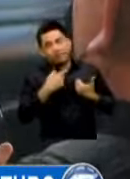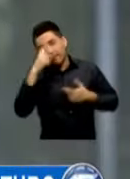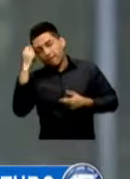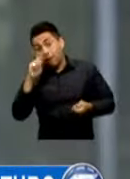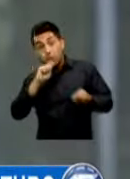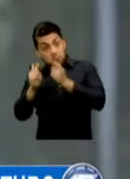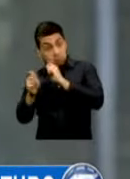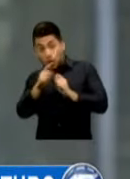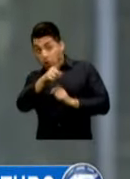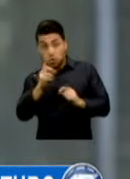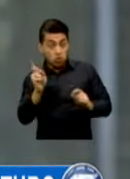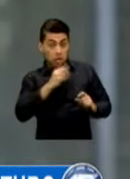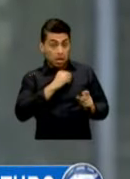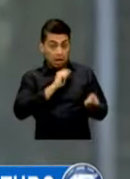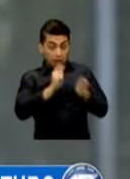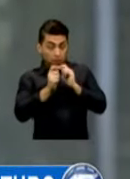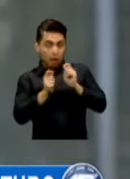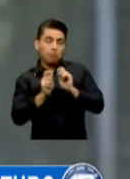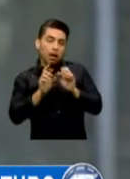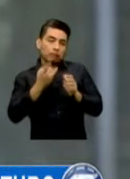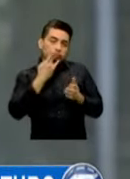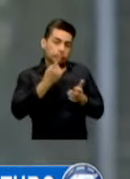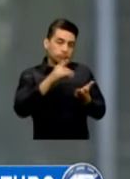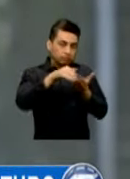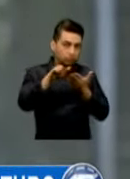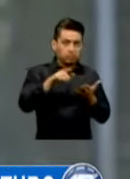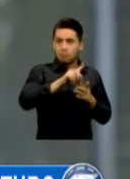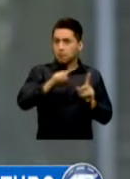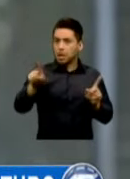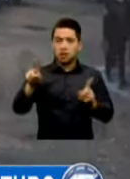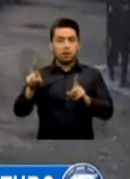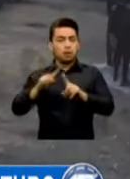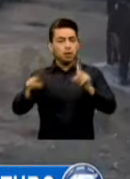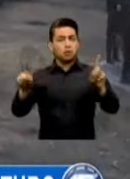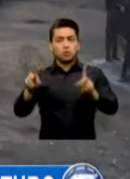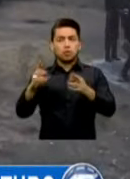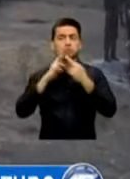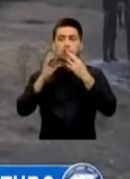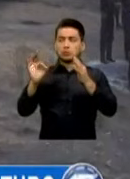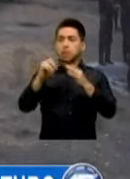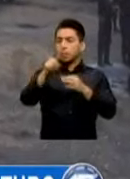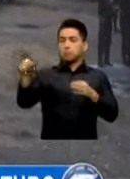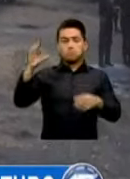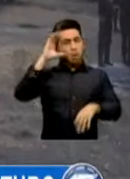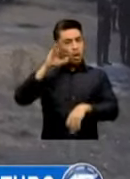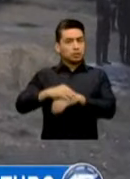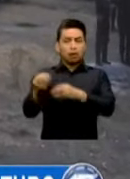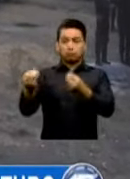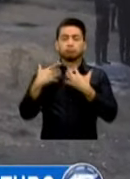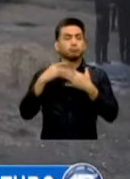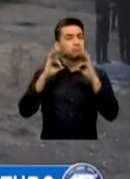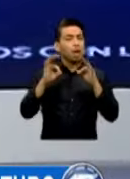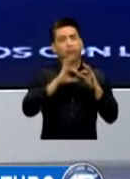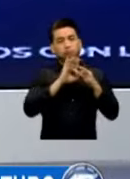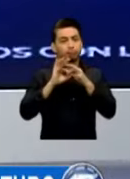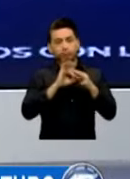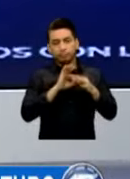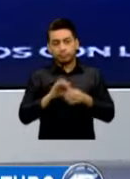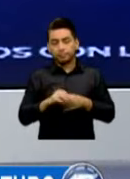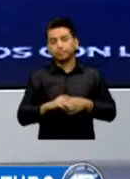Pero La Respuesta Policial Ha Sido Muy Buena Otro Eje Importantísimo En La Policía Es La Educación